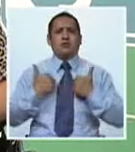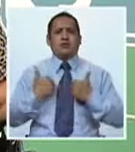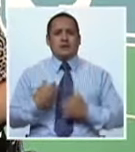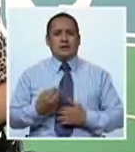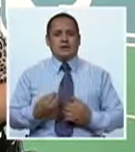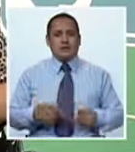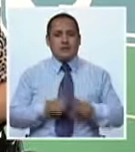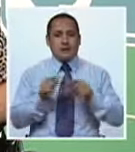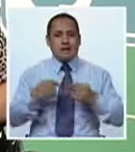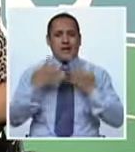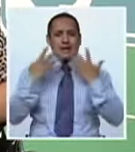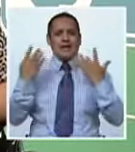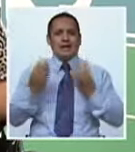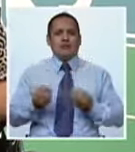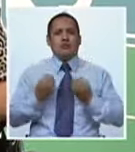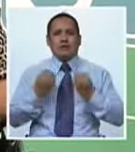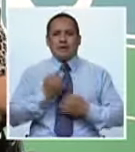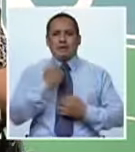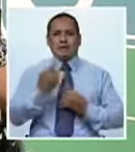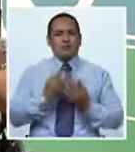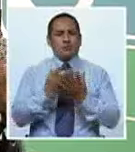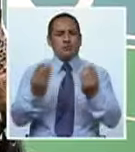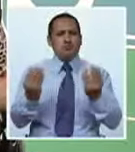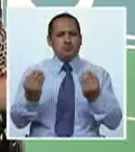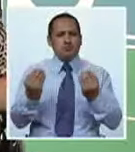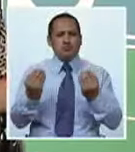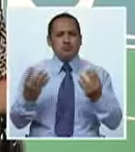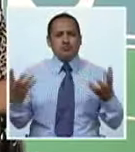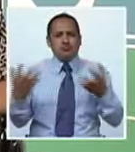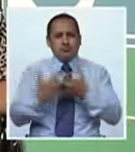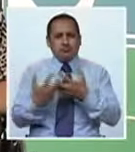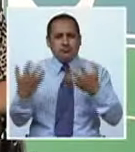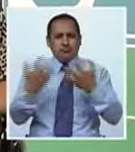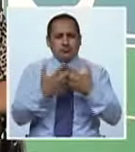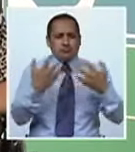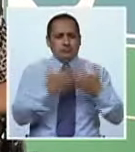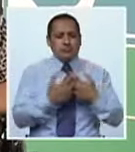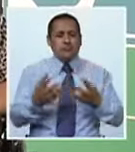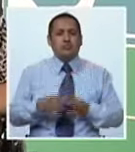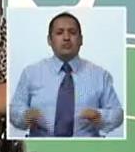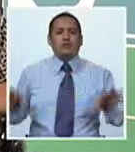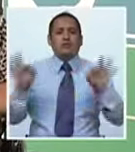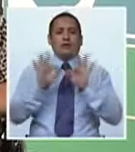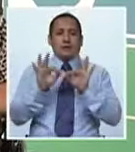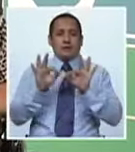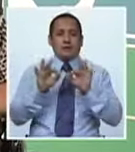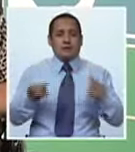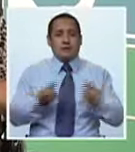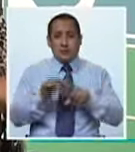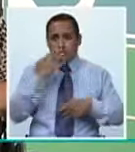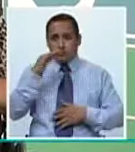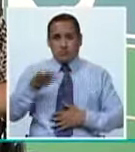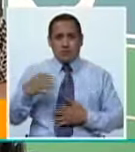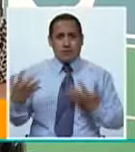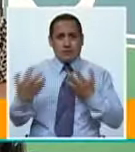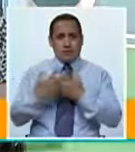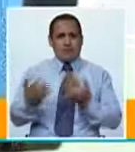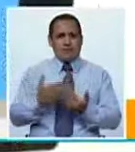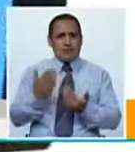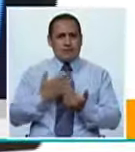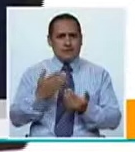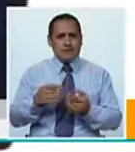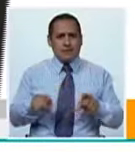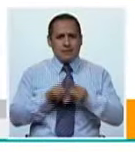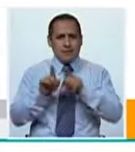tienen una vida alegre porque están, pues, con toda la sociedad, se integran con facilidad. Es importante. Sí. Los niños se integran con mucha